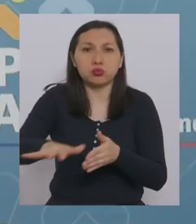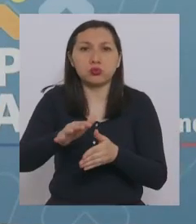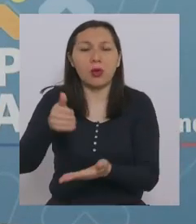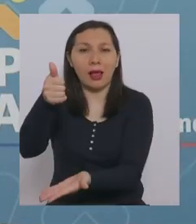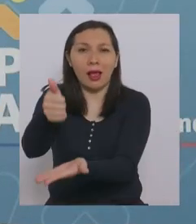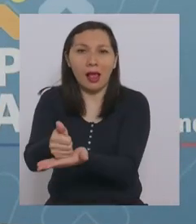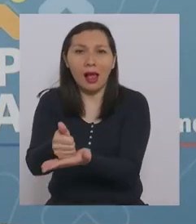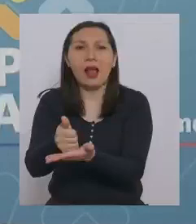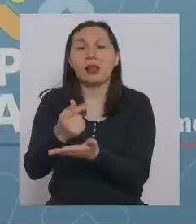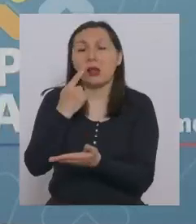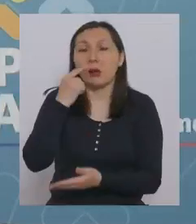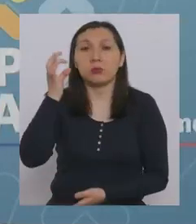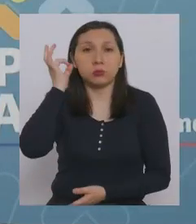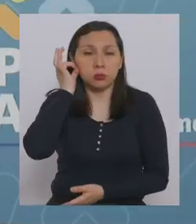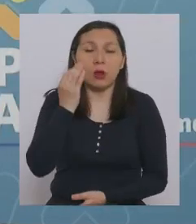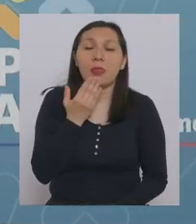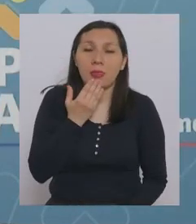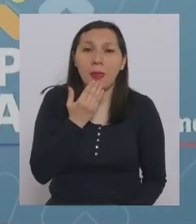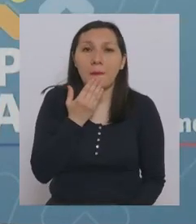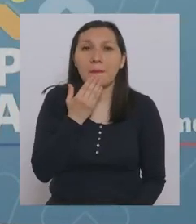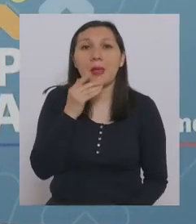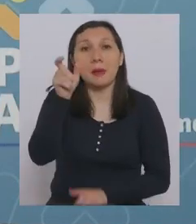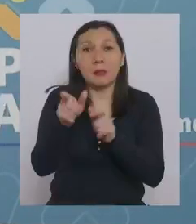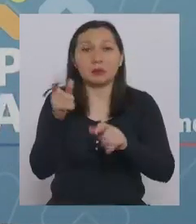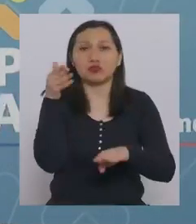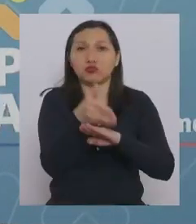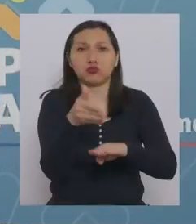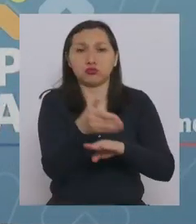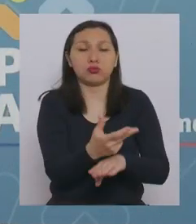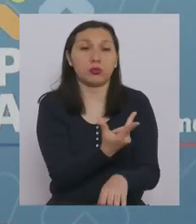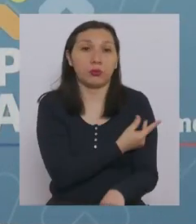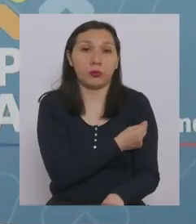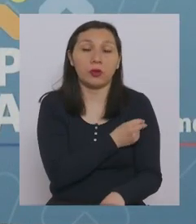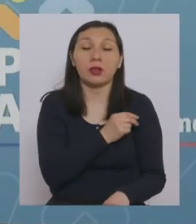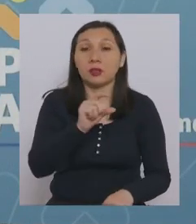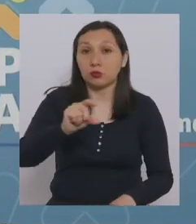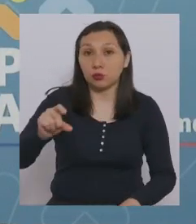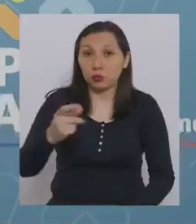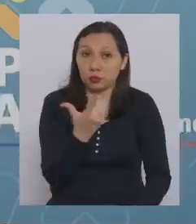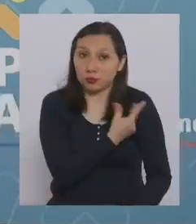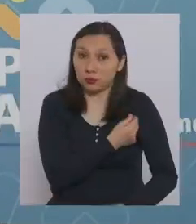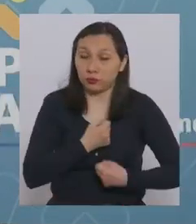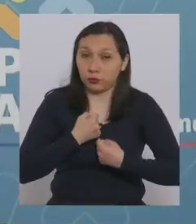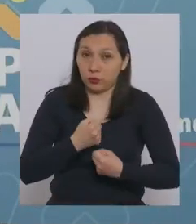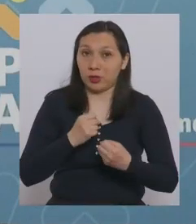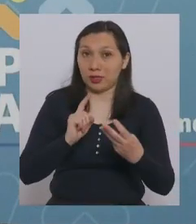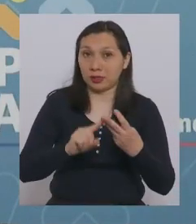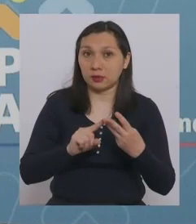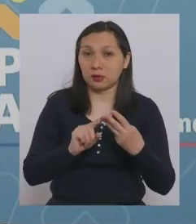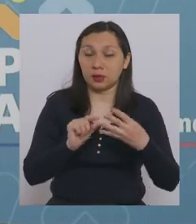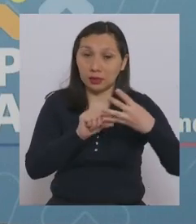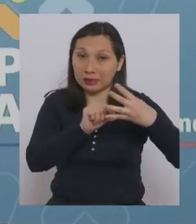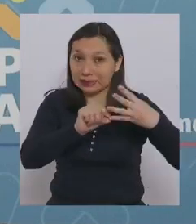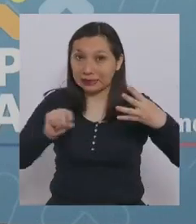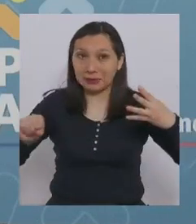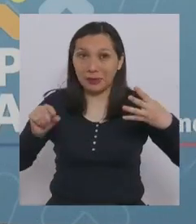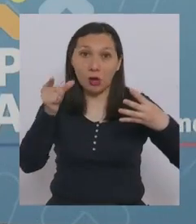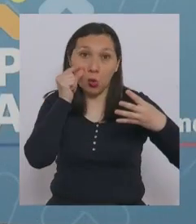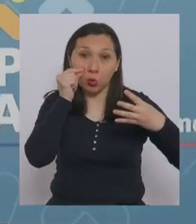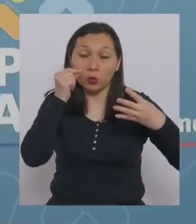alcaldesas, a los alcaldes y también a la gente que se fue a vacunar, las dosis de refuerzo aplicadas durante la última semana